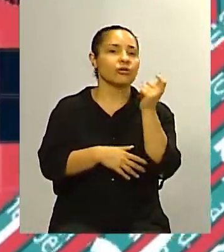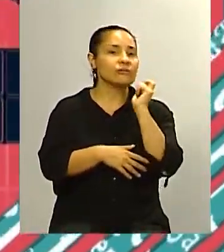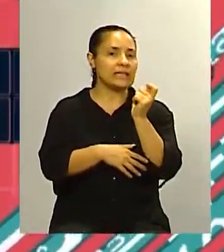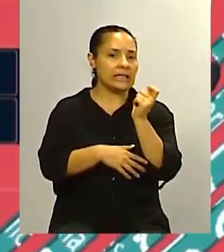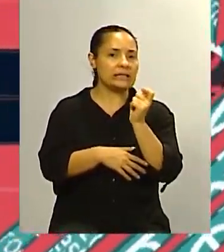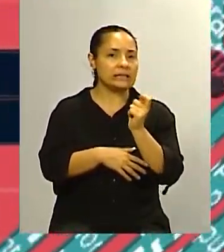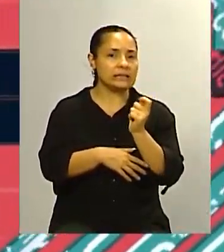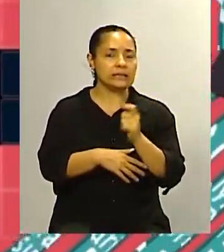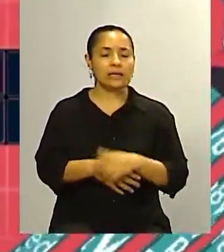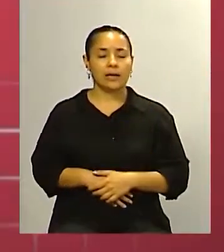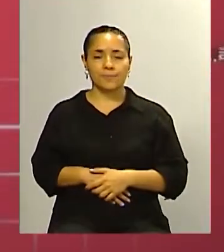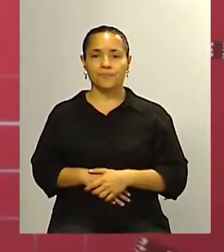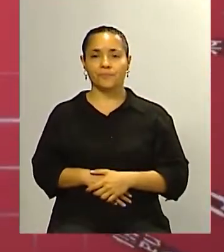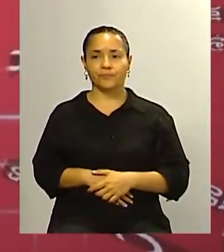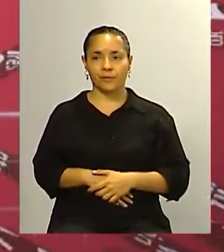yo creo que hay